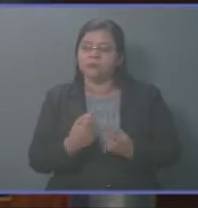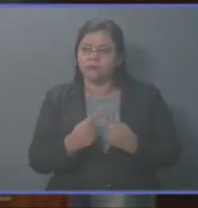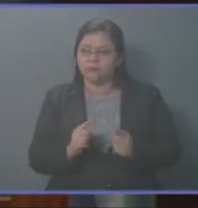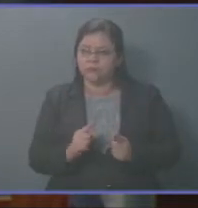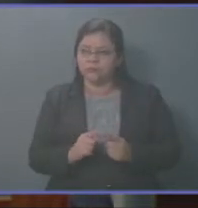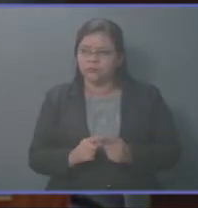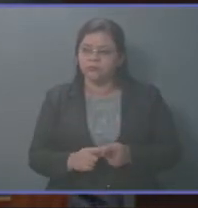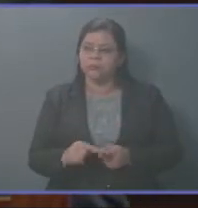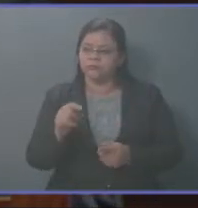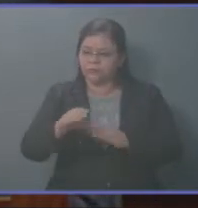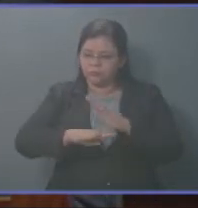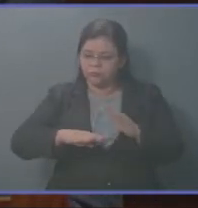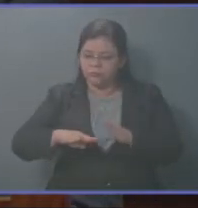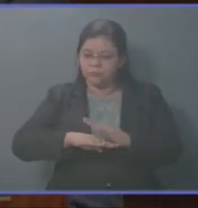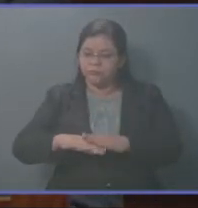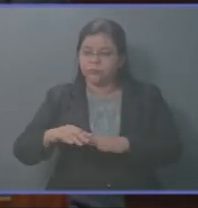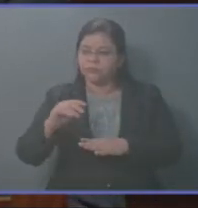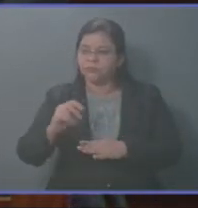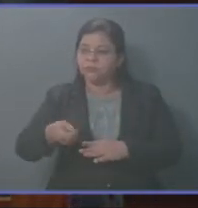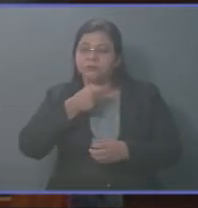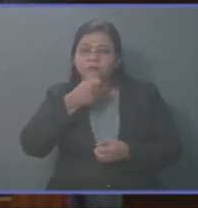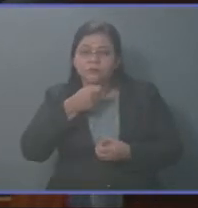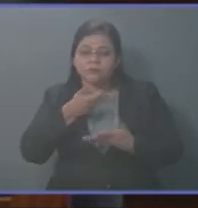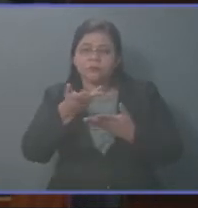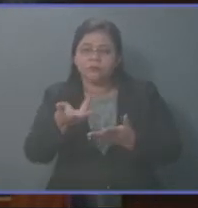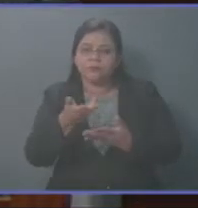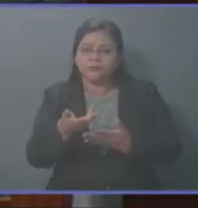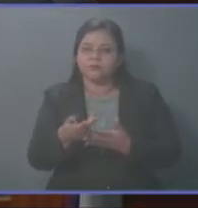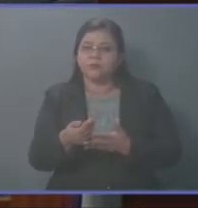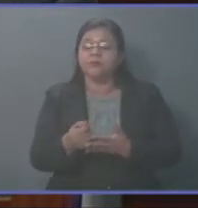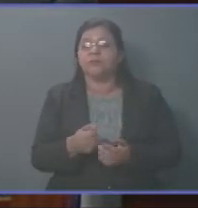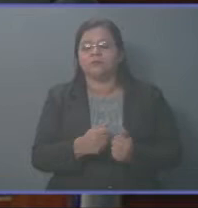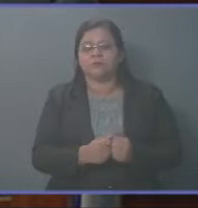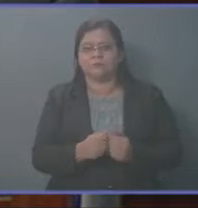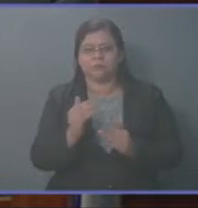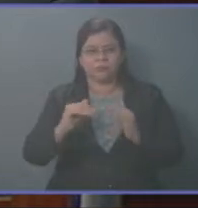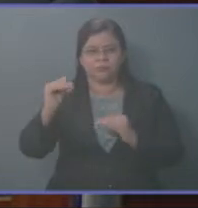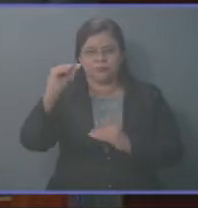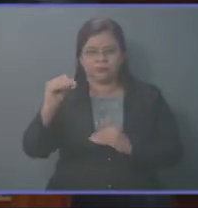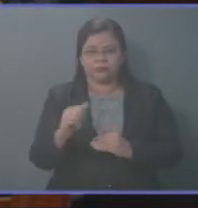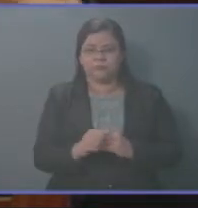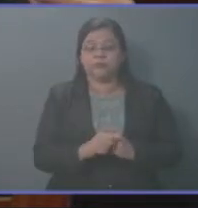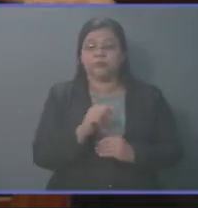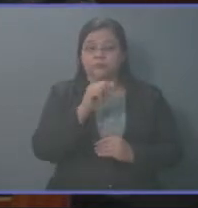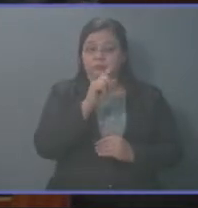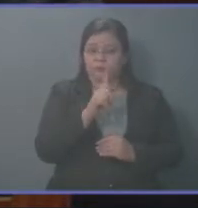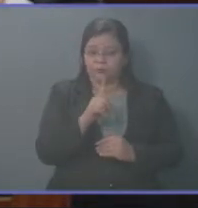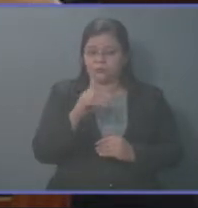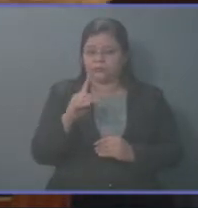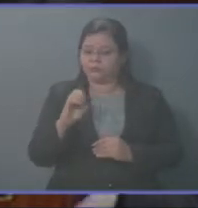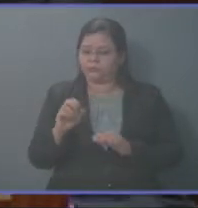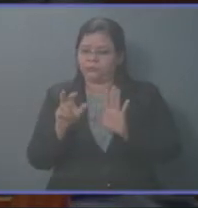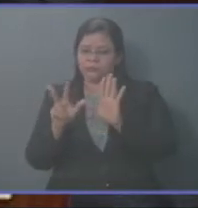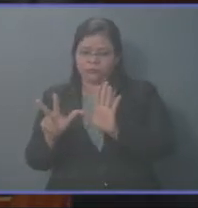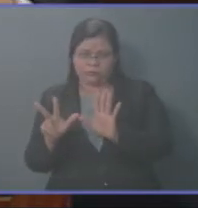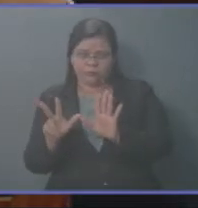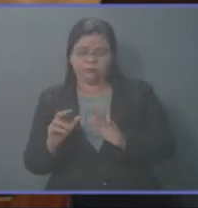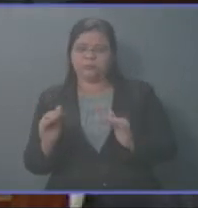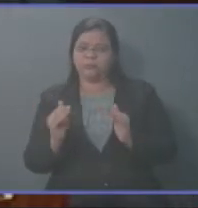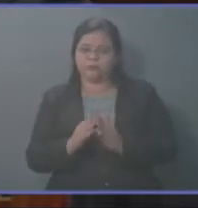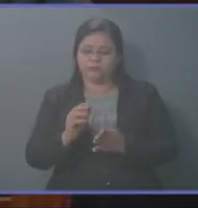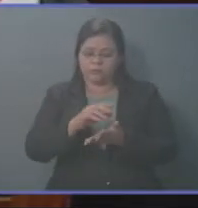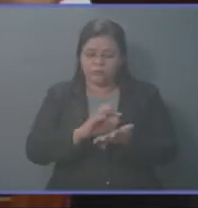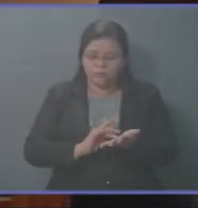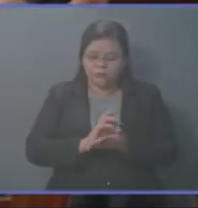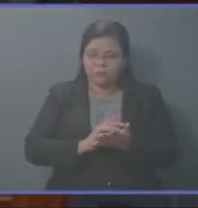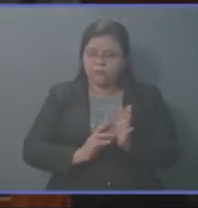el principio de máxima publicidad es uno de ocho y también está el principio de rendición de cuentas, de